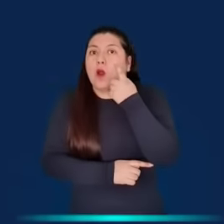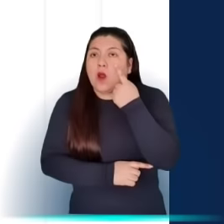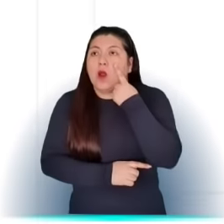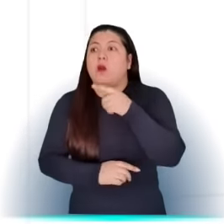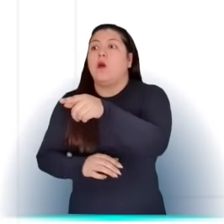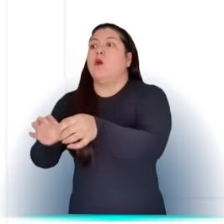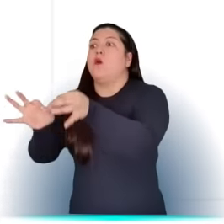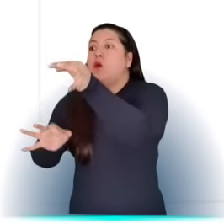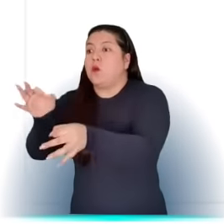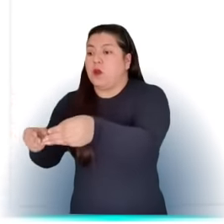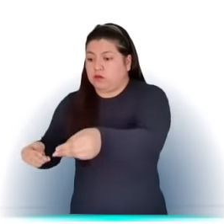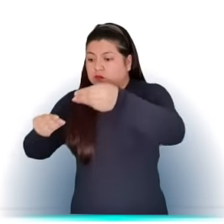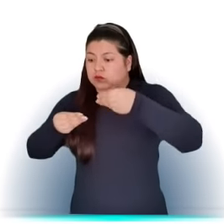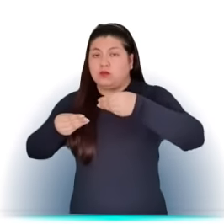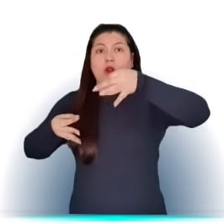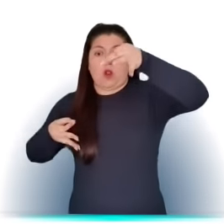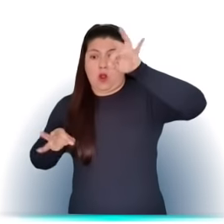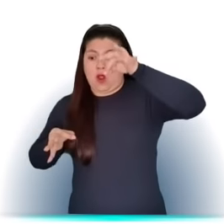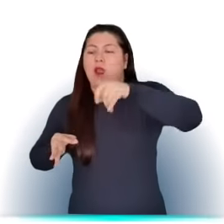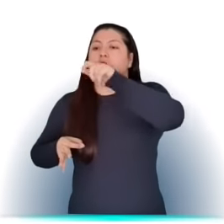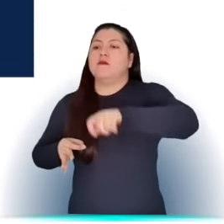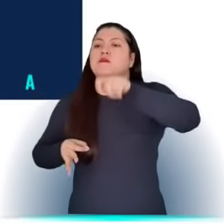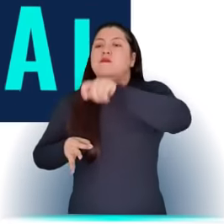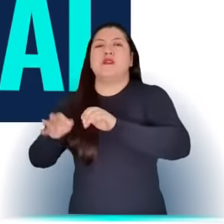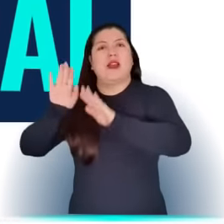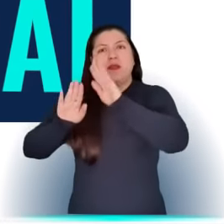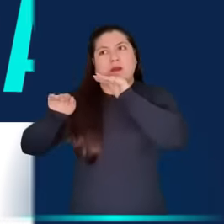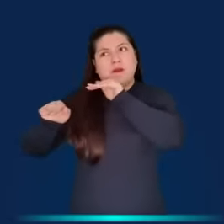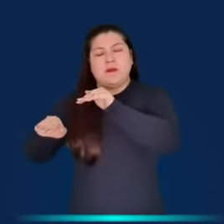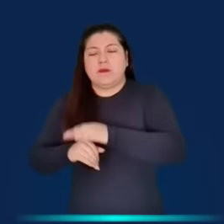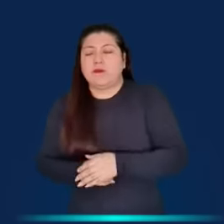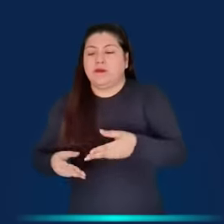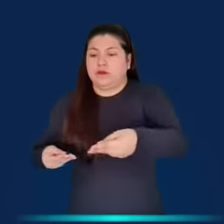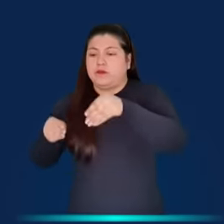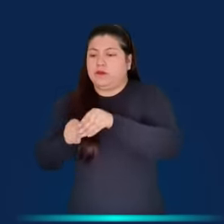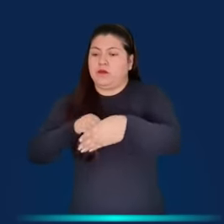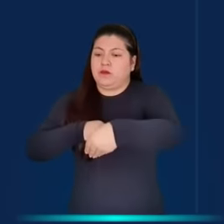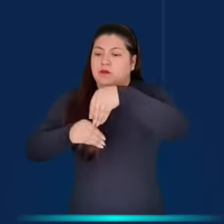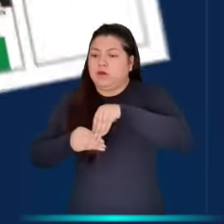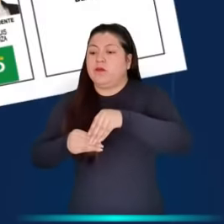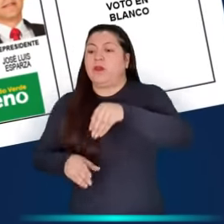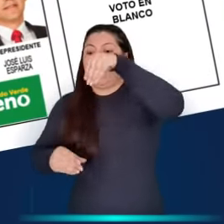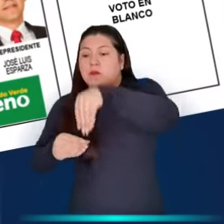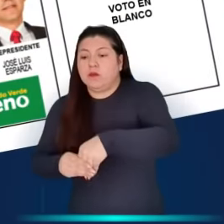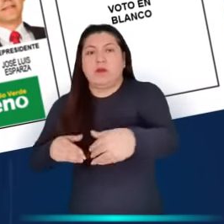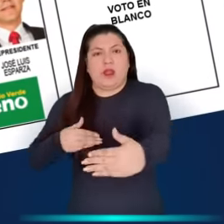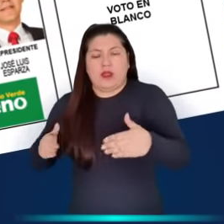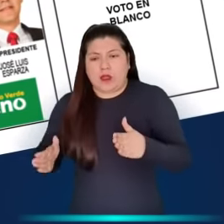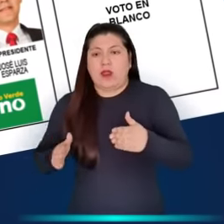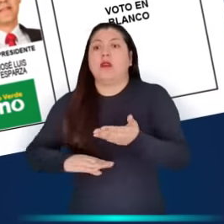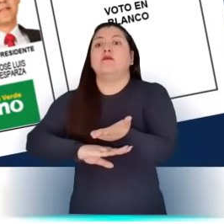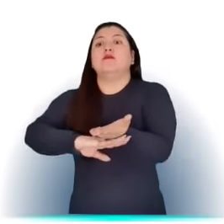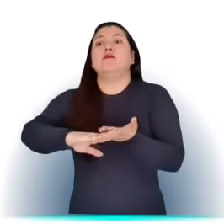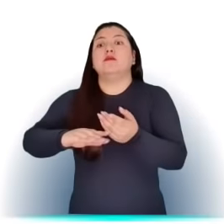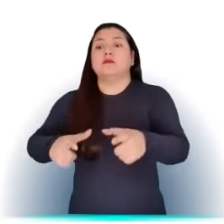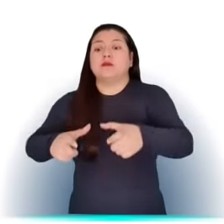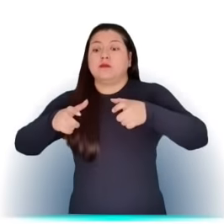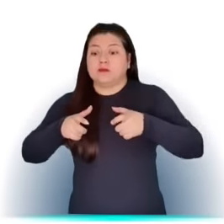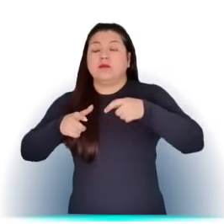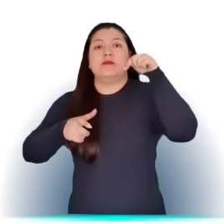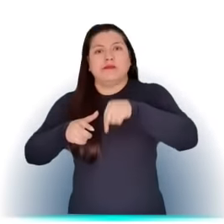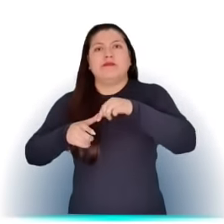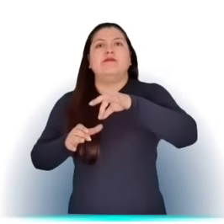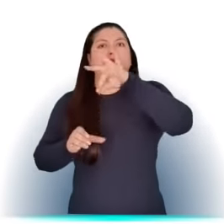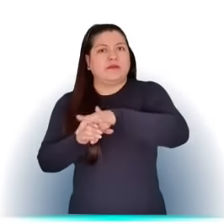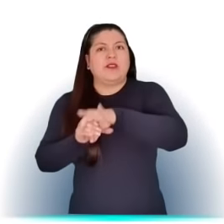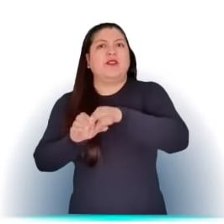Presentar tu cédula de ciudadanía y el jurado te entregará la tarjeta electoral. Marcar la opción electoral de tu preferencia. Depositar